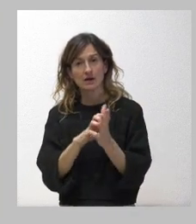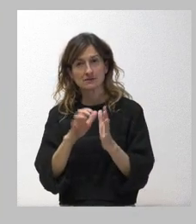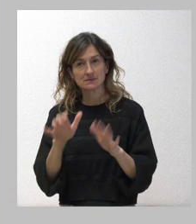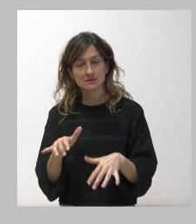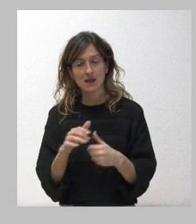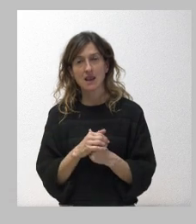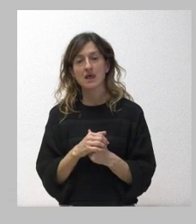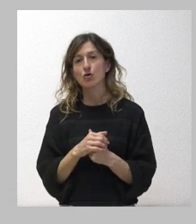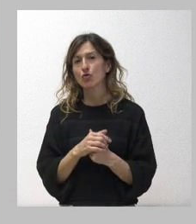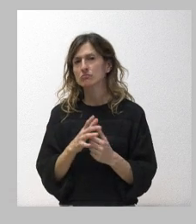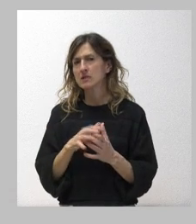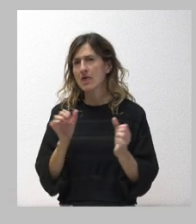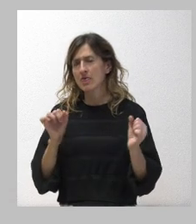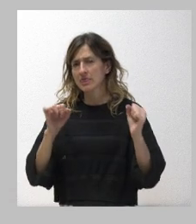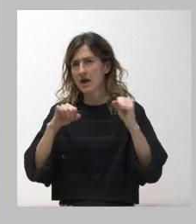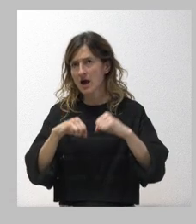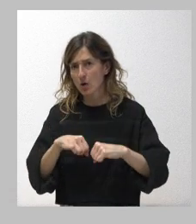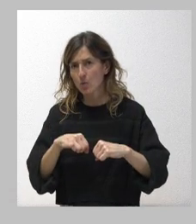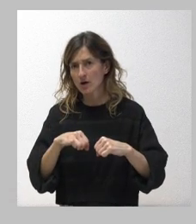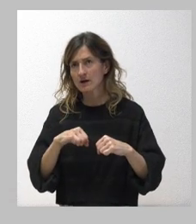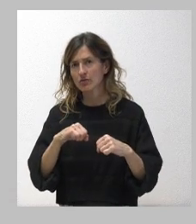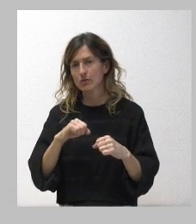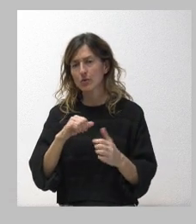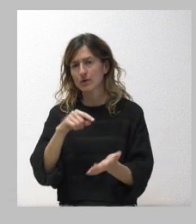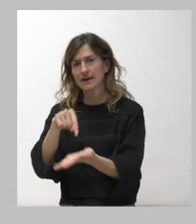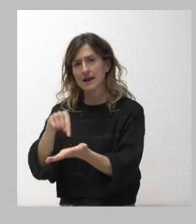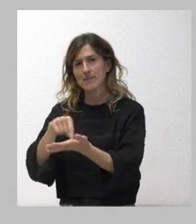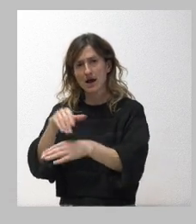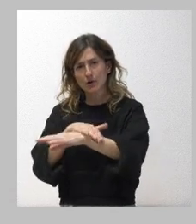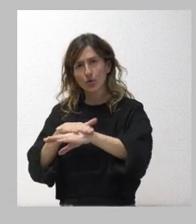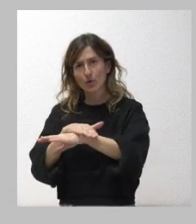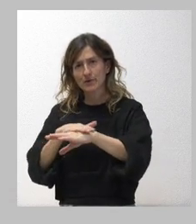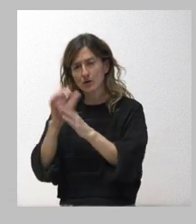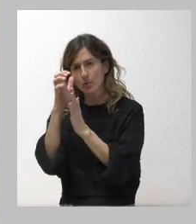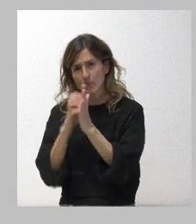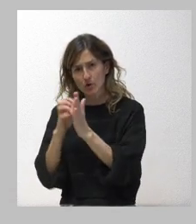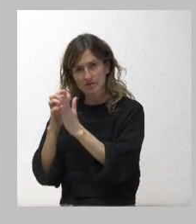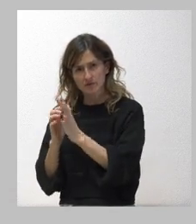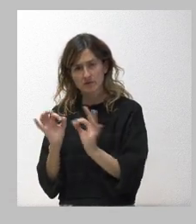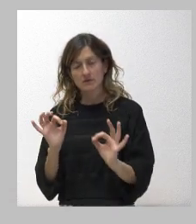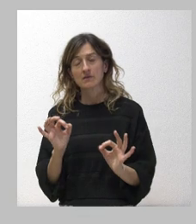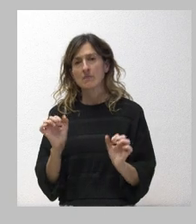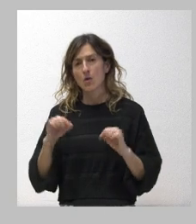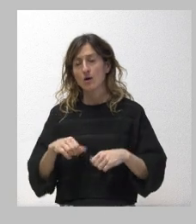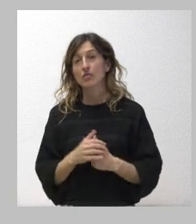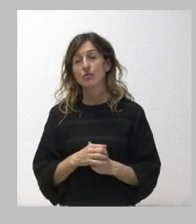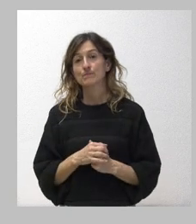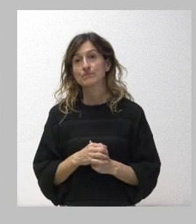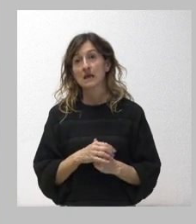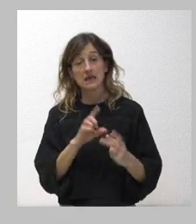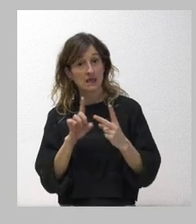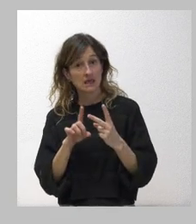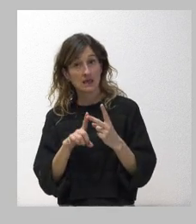un lado, está de acuerdo con esta medida de reclamar al Gobierno esas bonificaciones y por otro lado, si estaría